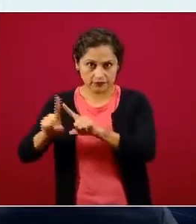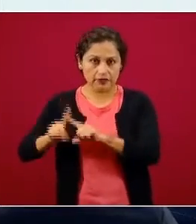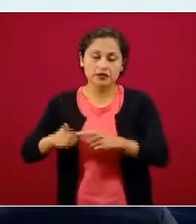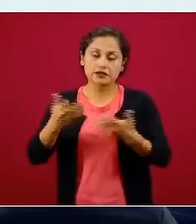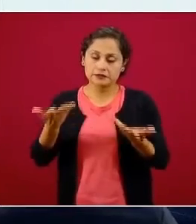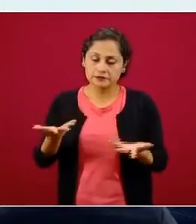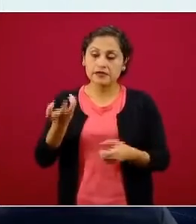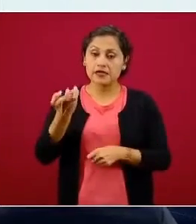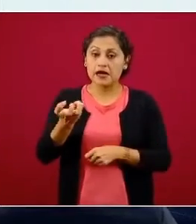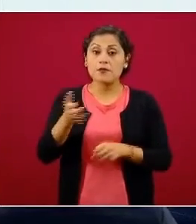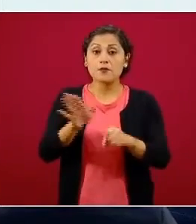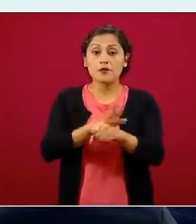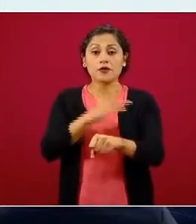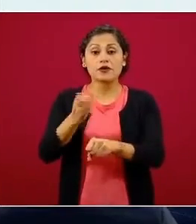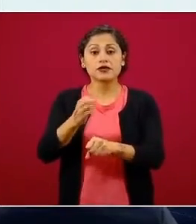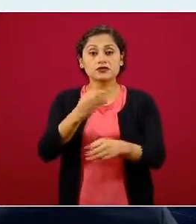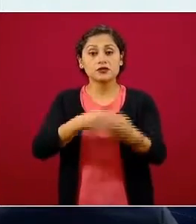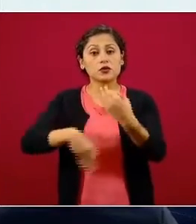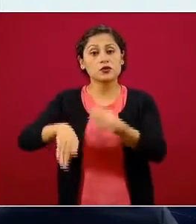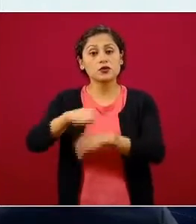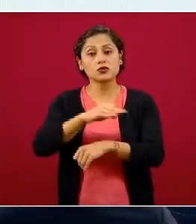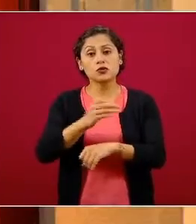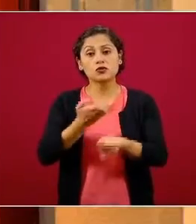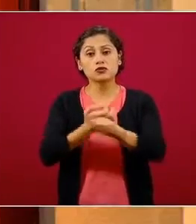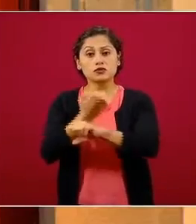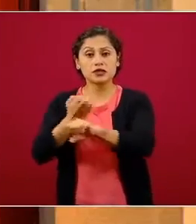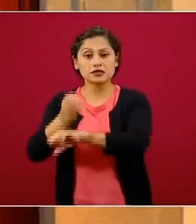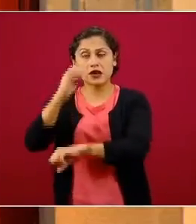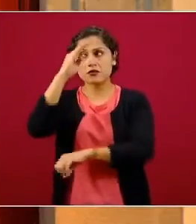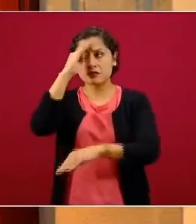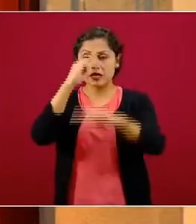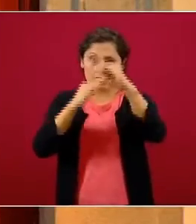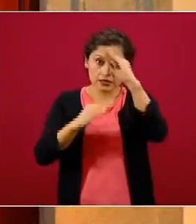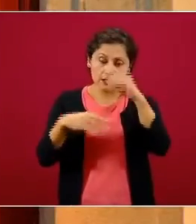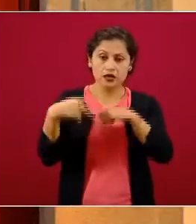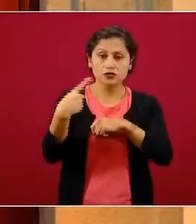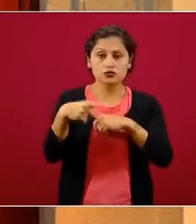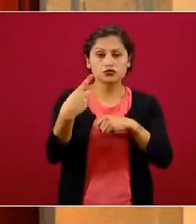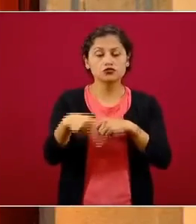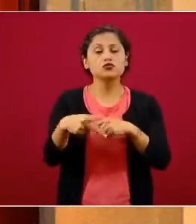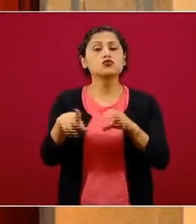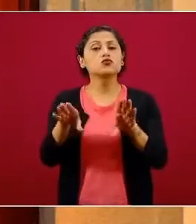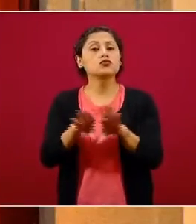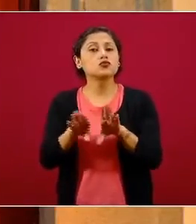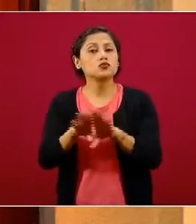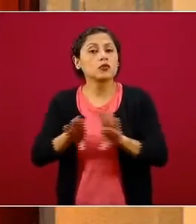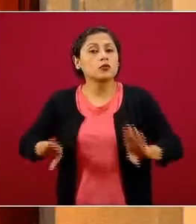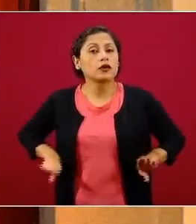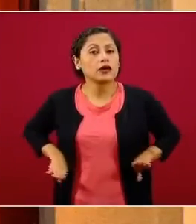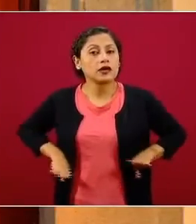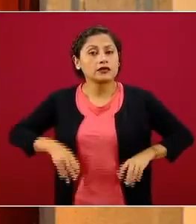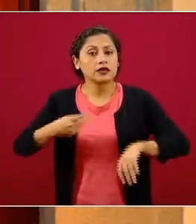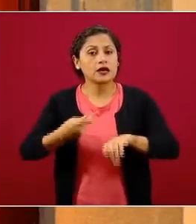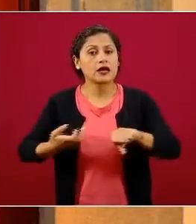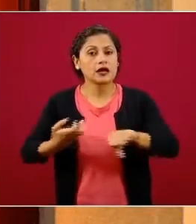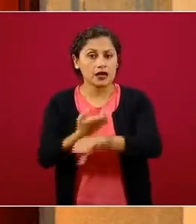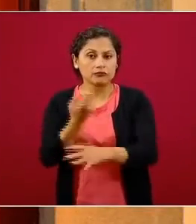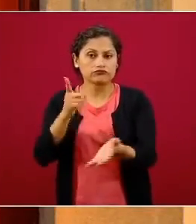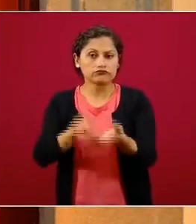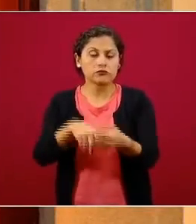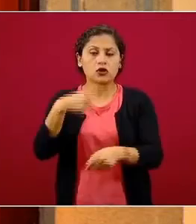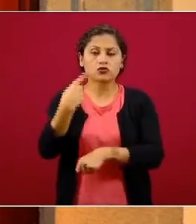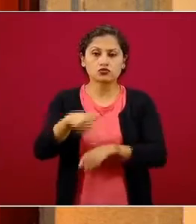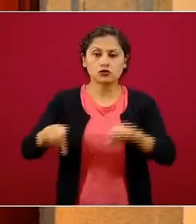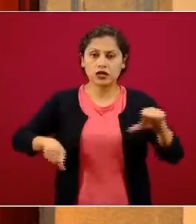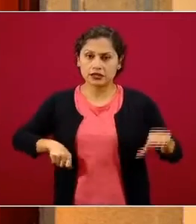ajustarse precisamente a las necesidades de cada entidad, en función de que las actividades sociales, laborales,